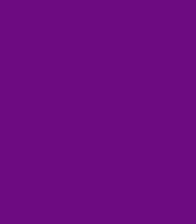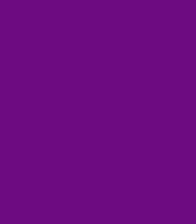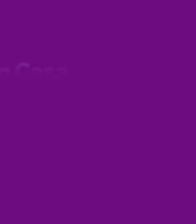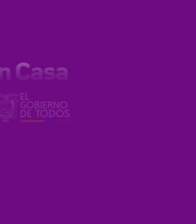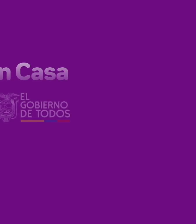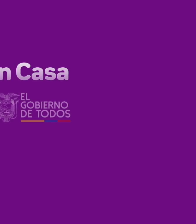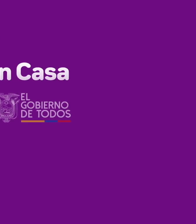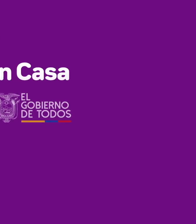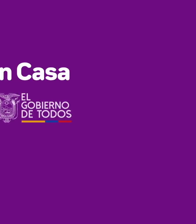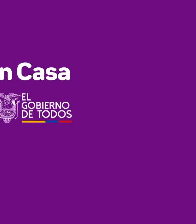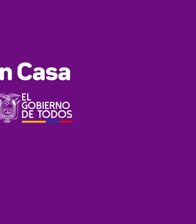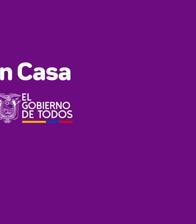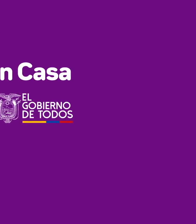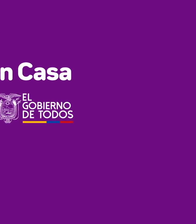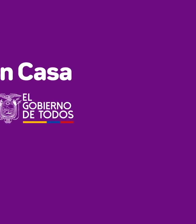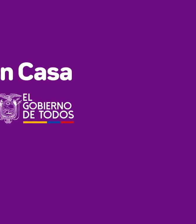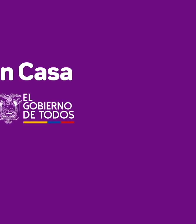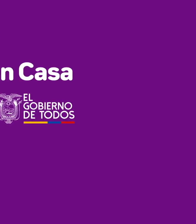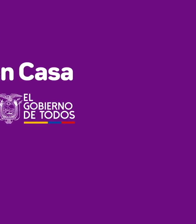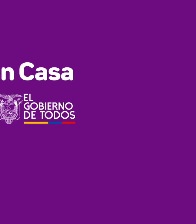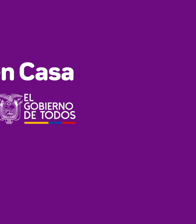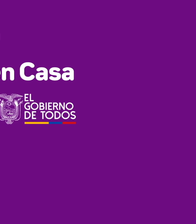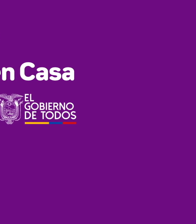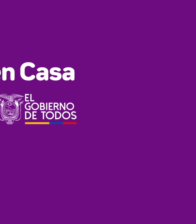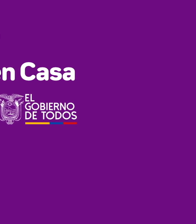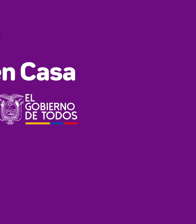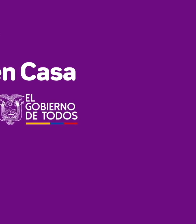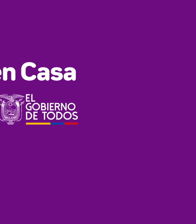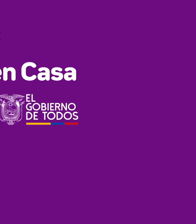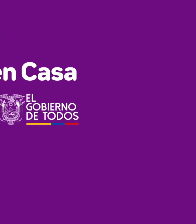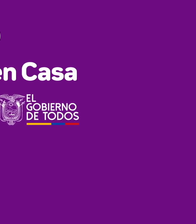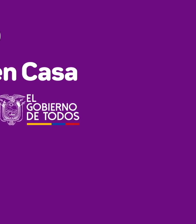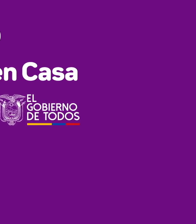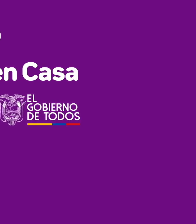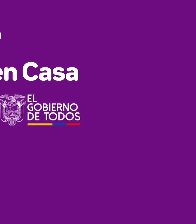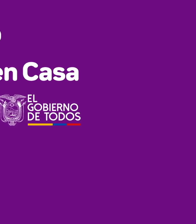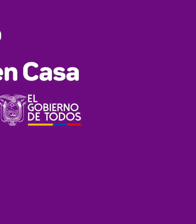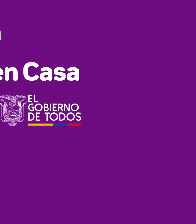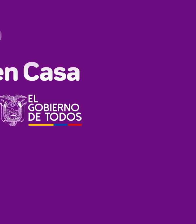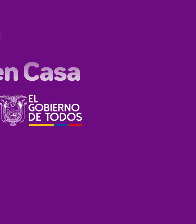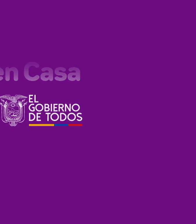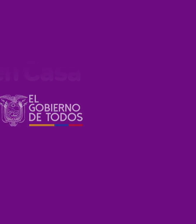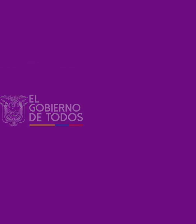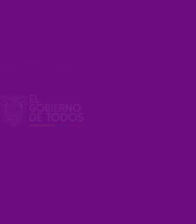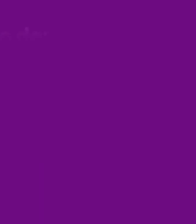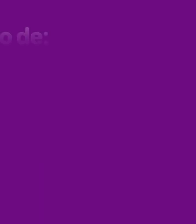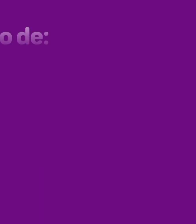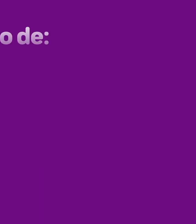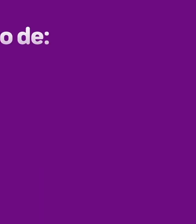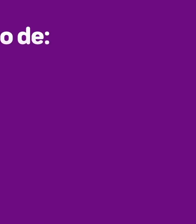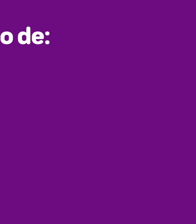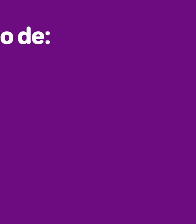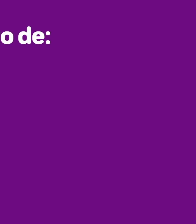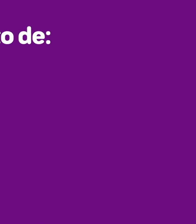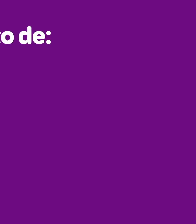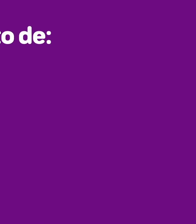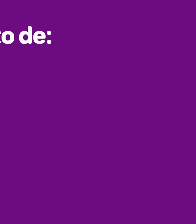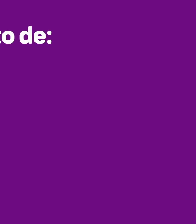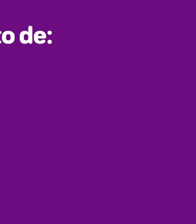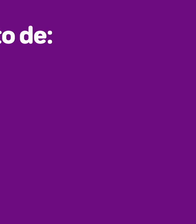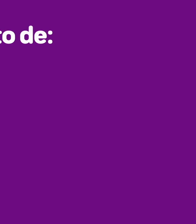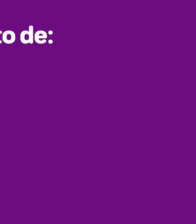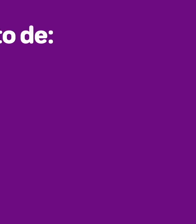Plan Educativo del Ministerio de Educación. Aprendemos juntos en casa. Con el financiamiento de